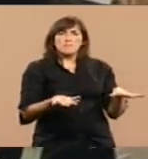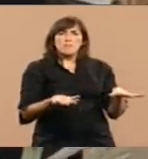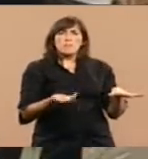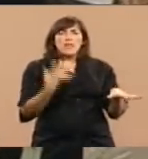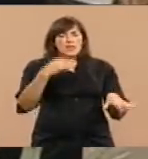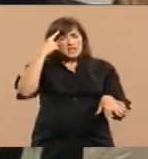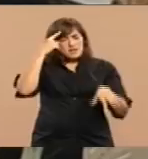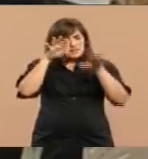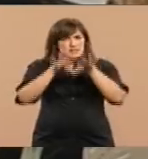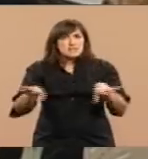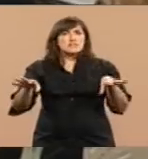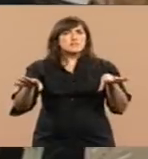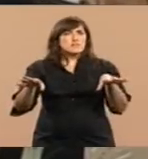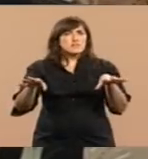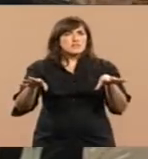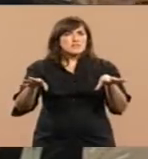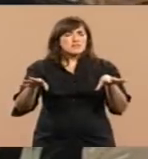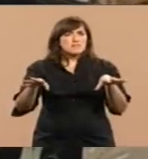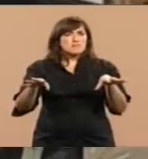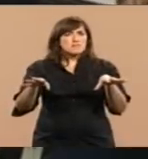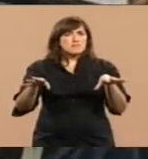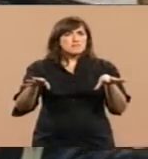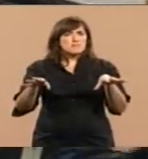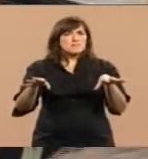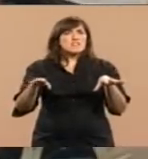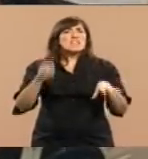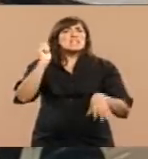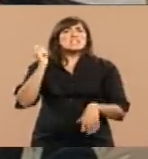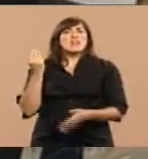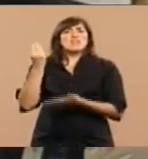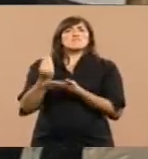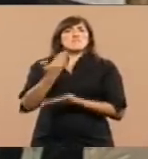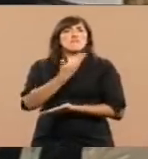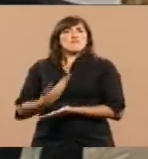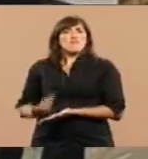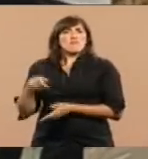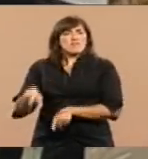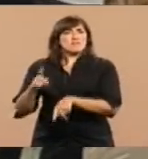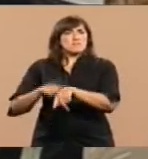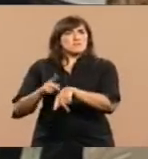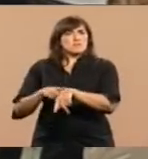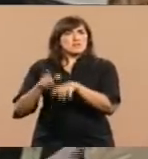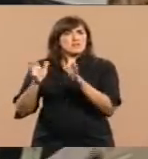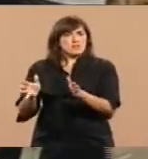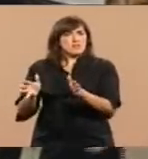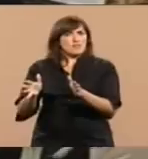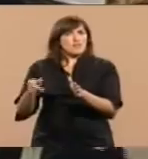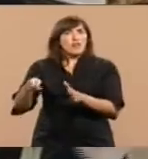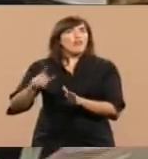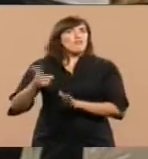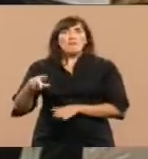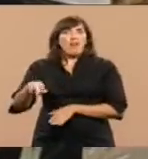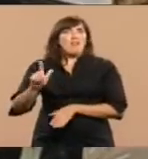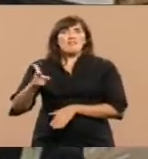separar quienes gobernaban bajo formas no